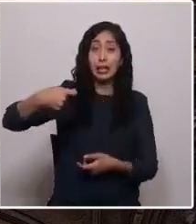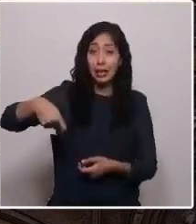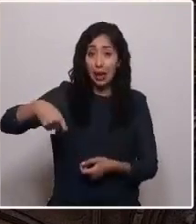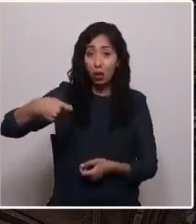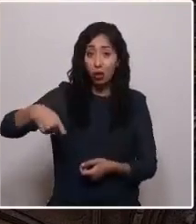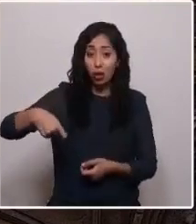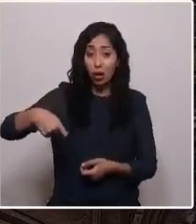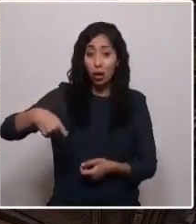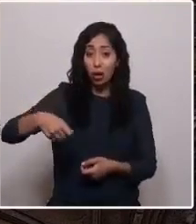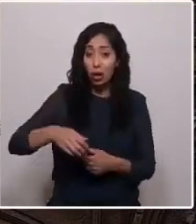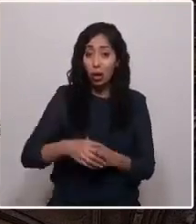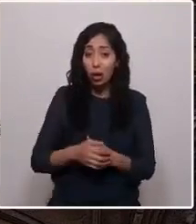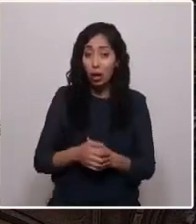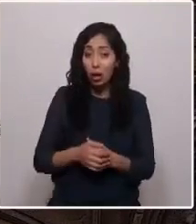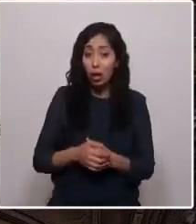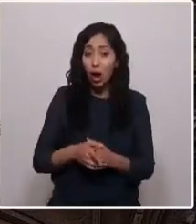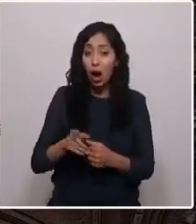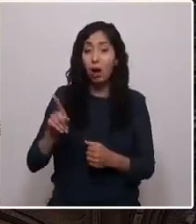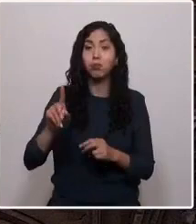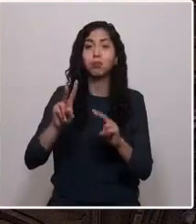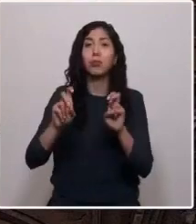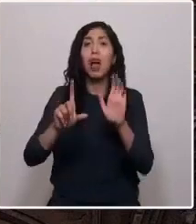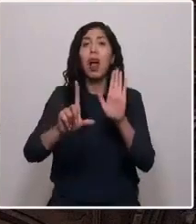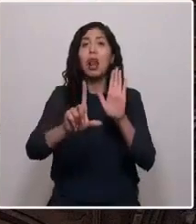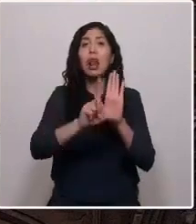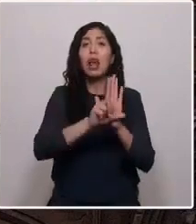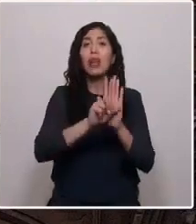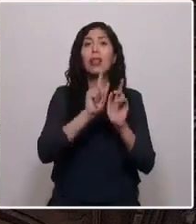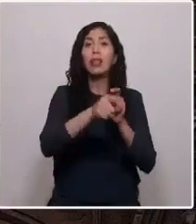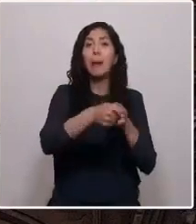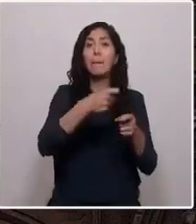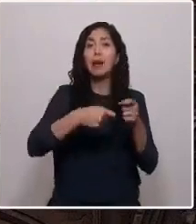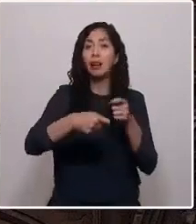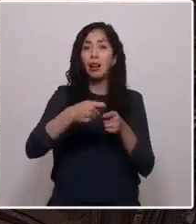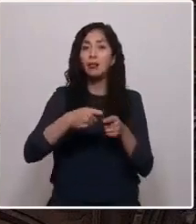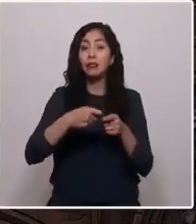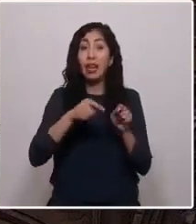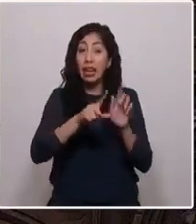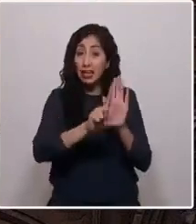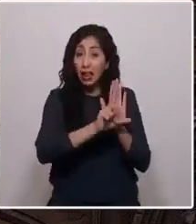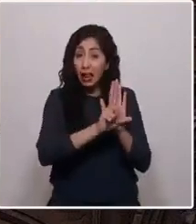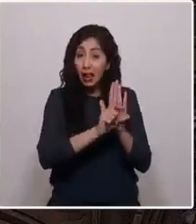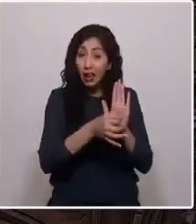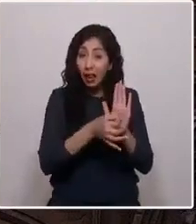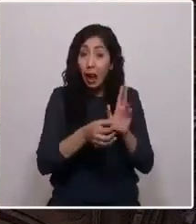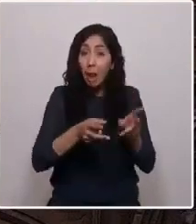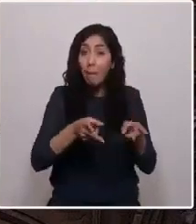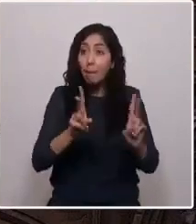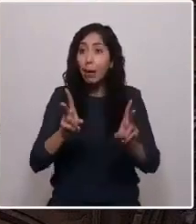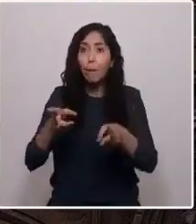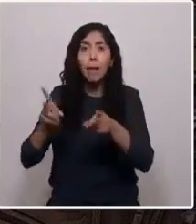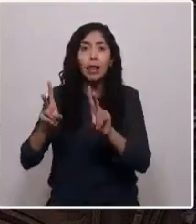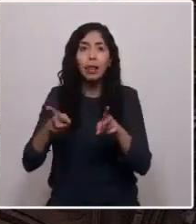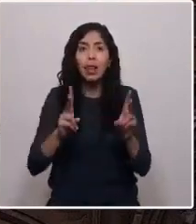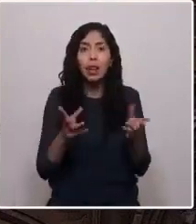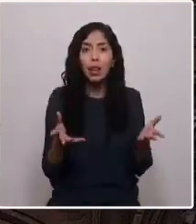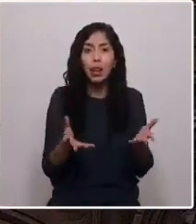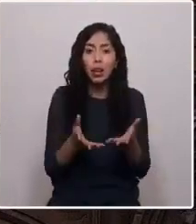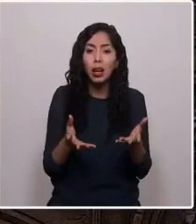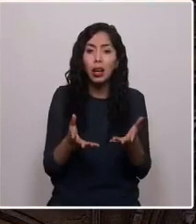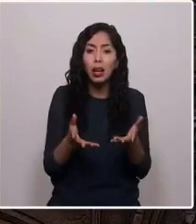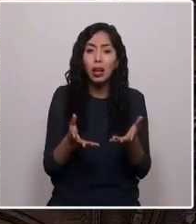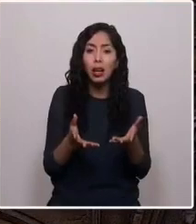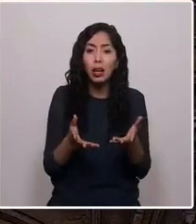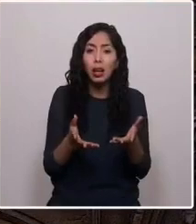legisló sobre una ley de pesca. Esta ley de pesca permitió a perpetuidad que en el llegar